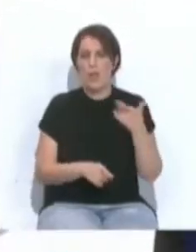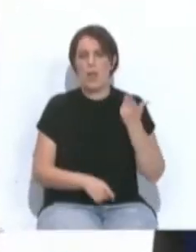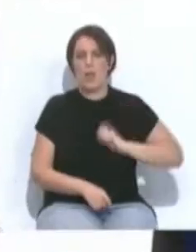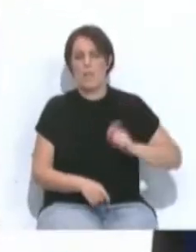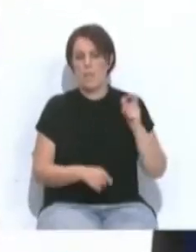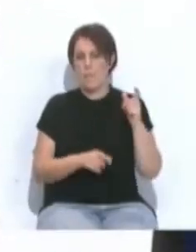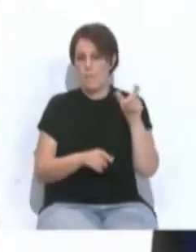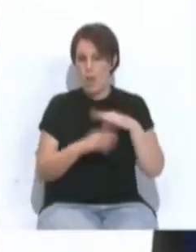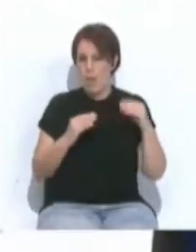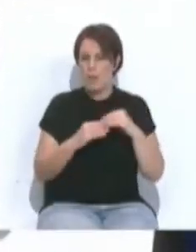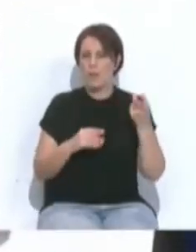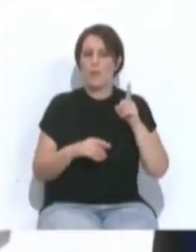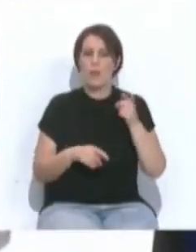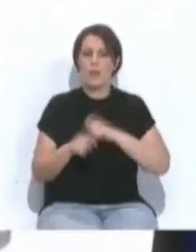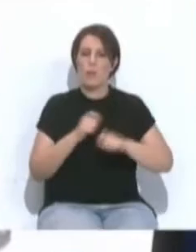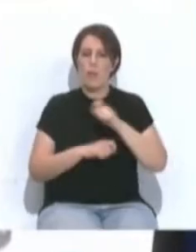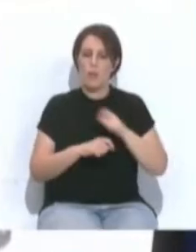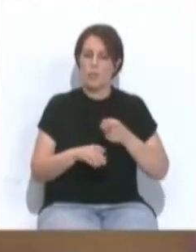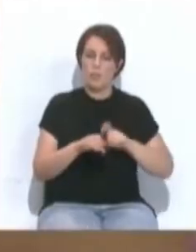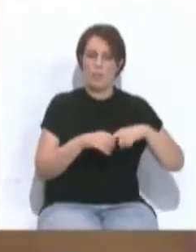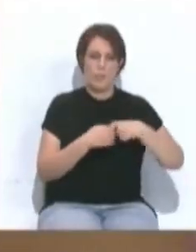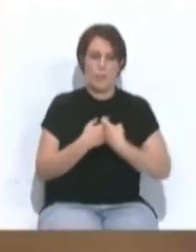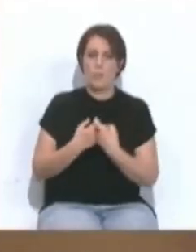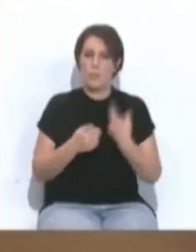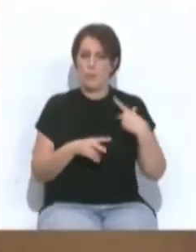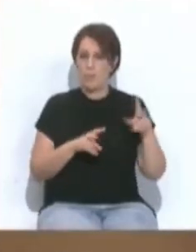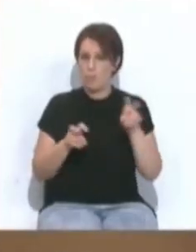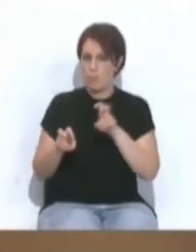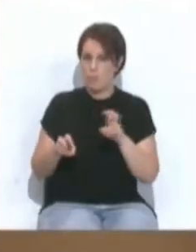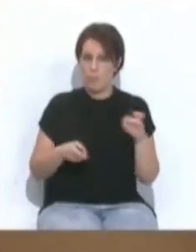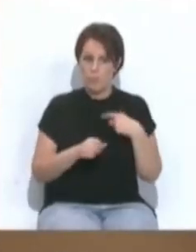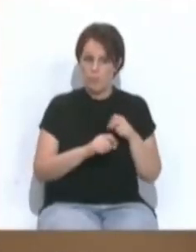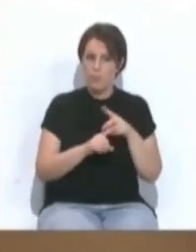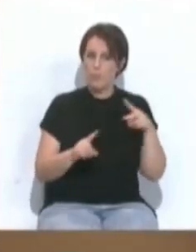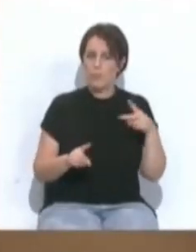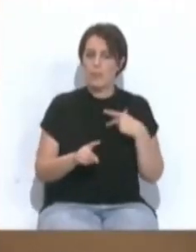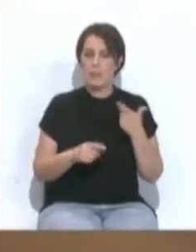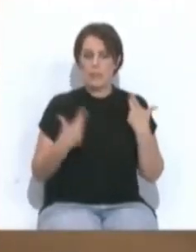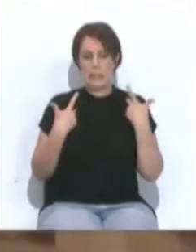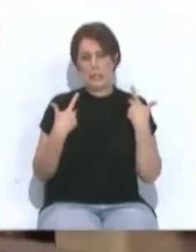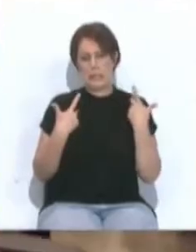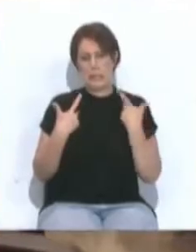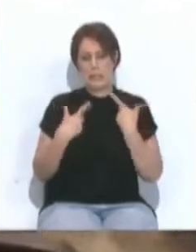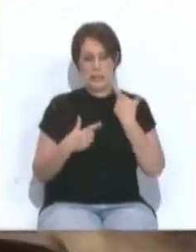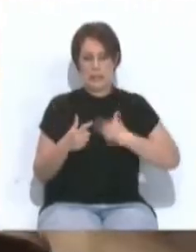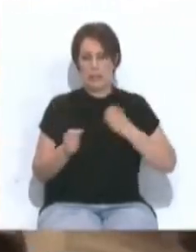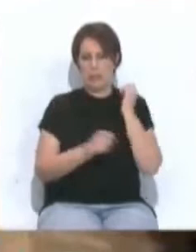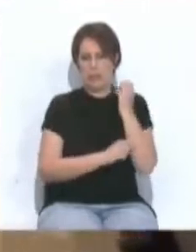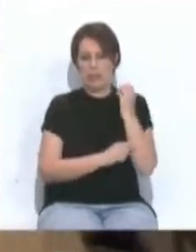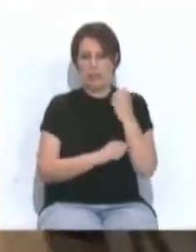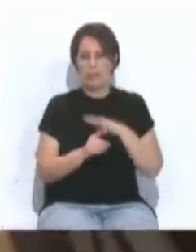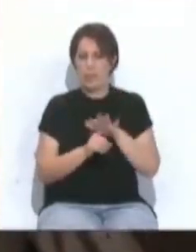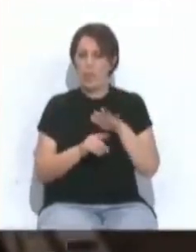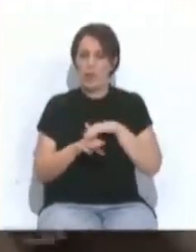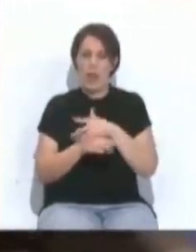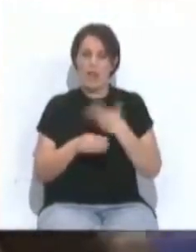y una representación de las asociaciones. Se han abordado cuestiones desde la perspectiva de quienes la padecen y su influencia en el